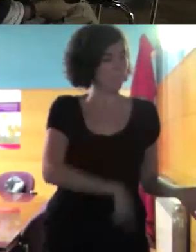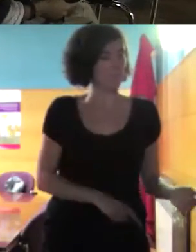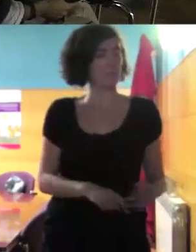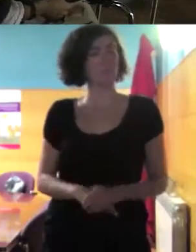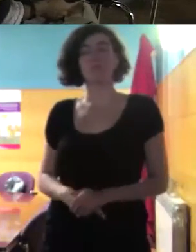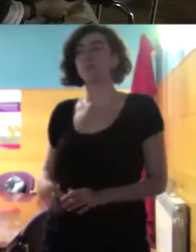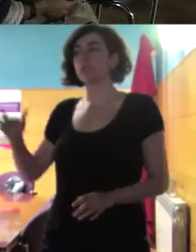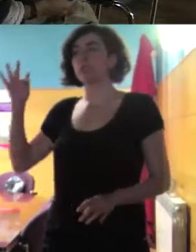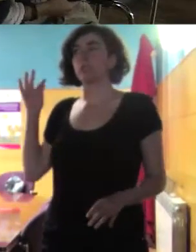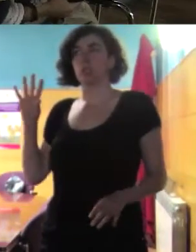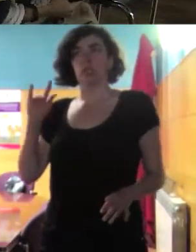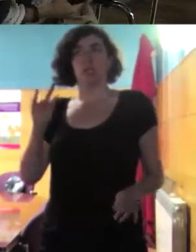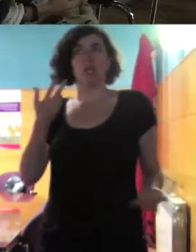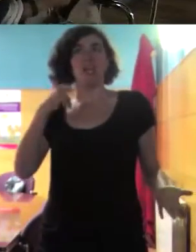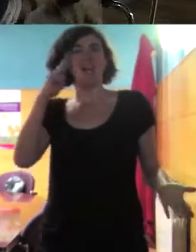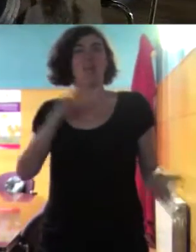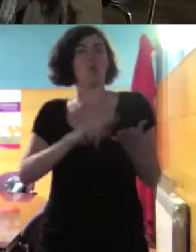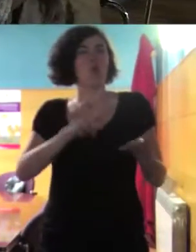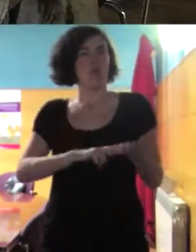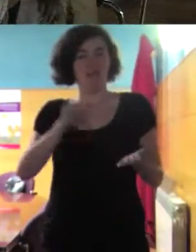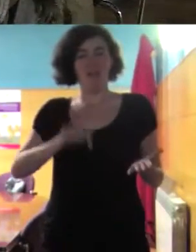que ya había y que sigue habiendo